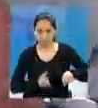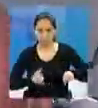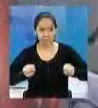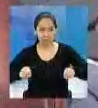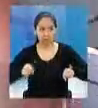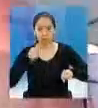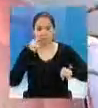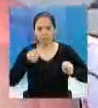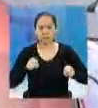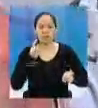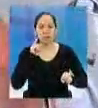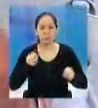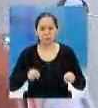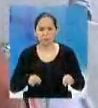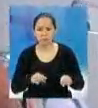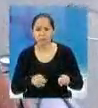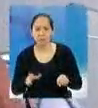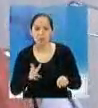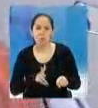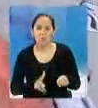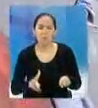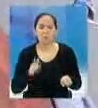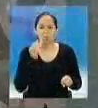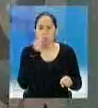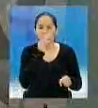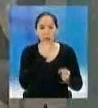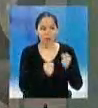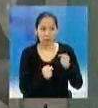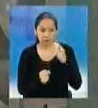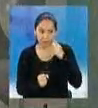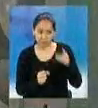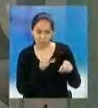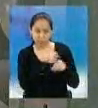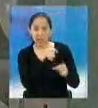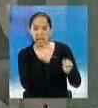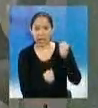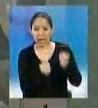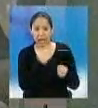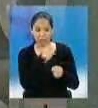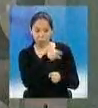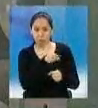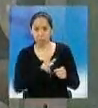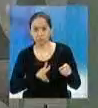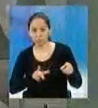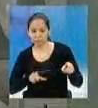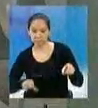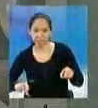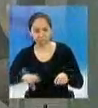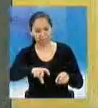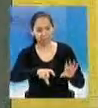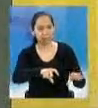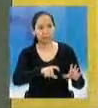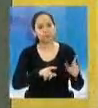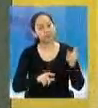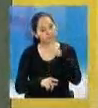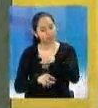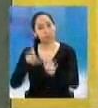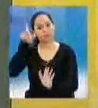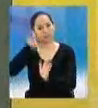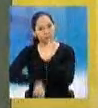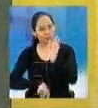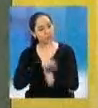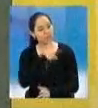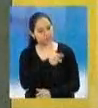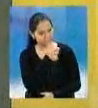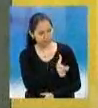interceptar y custodiar el vehículo que manejaba la fémina. Una vez secuestrada se dirigían hacia cajeros automáticos para obligarla a